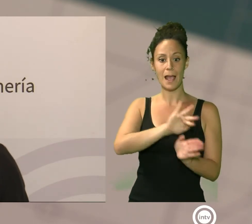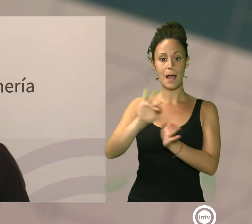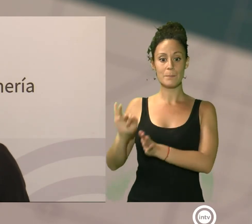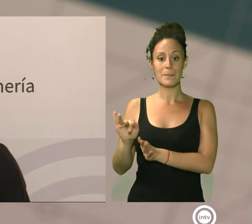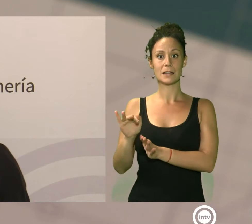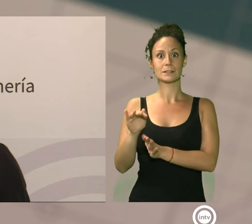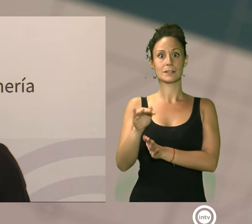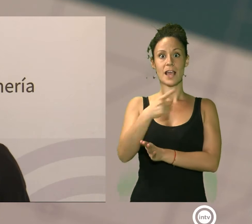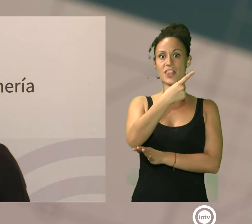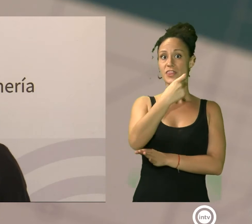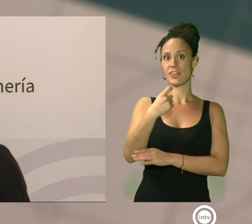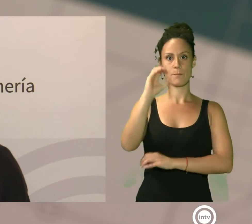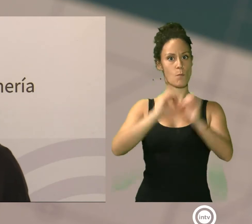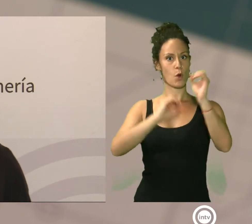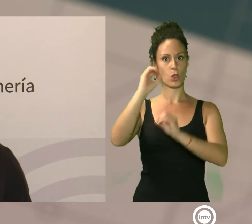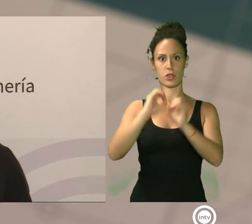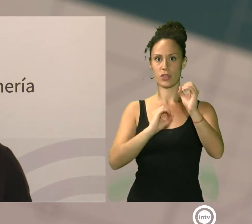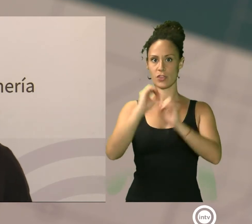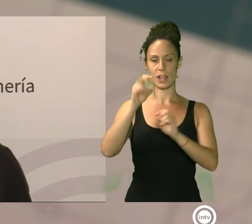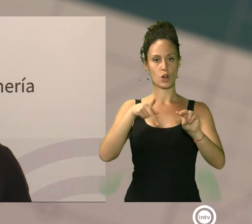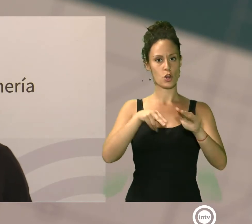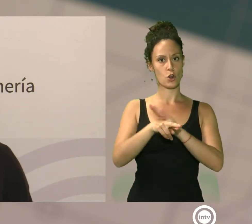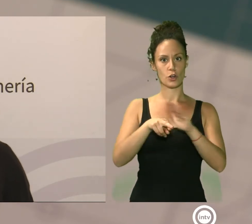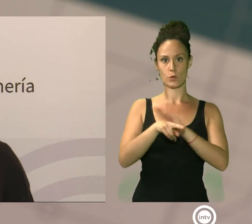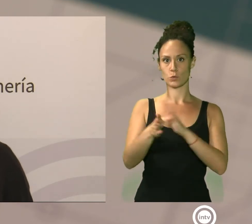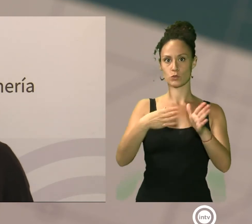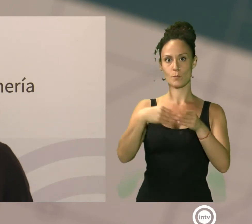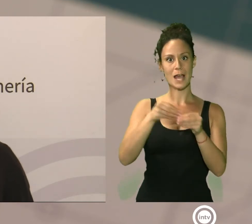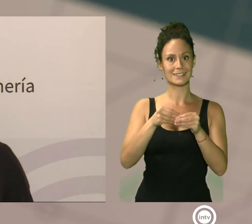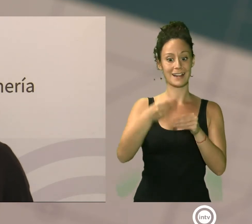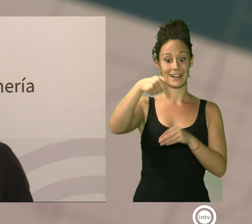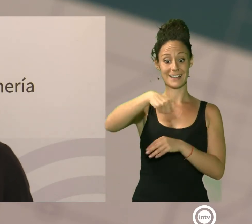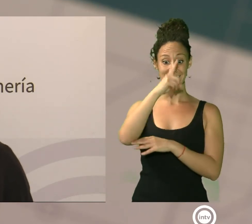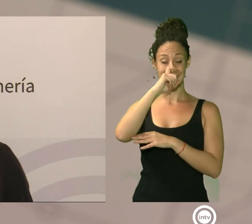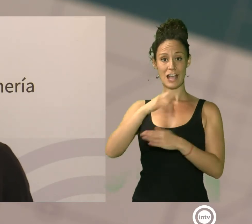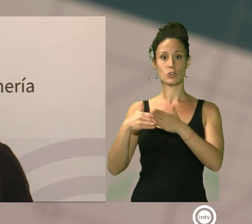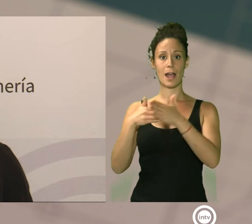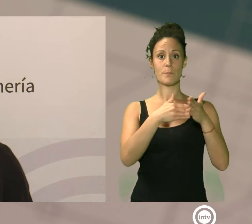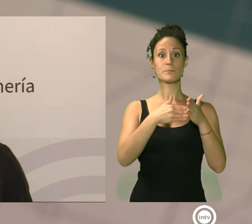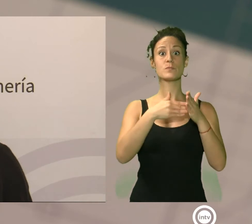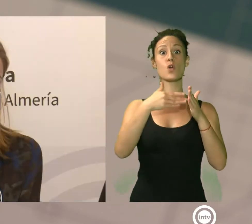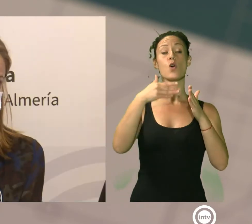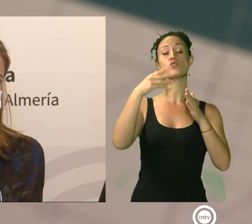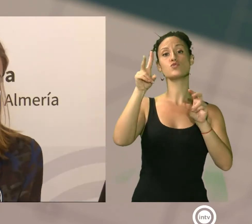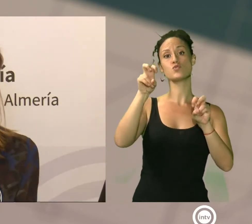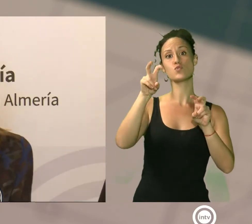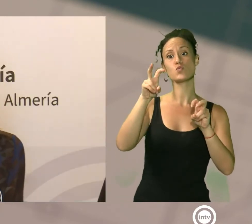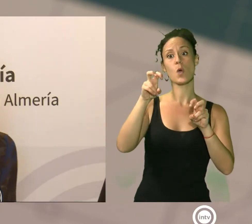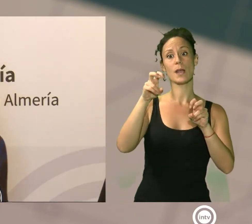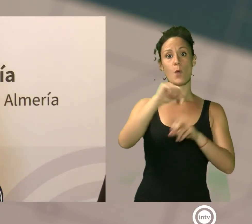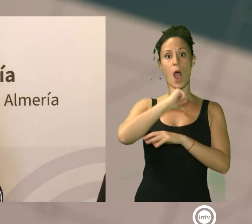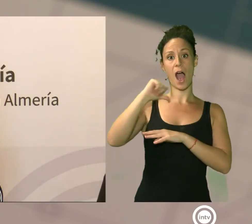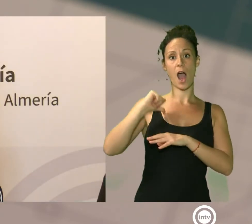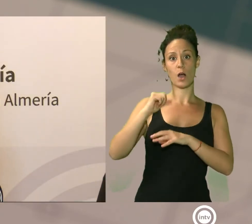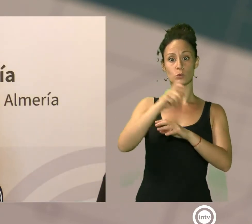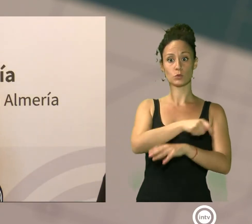los medios materiales. Hemos incorporado este año un nuevo camión vehículo autobomba. El presupuesto del dispositivo